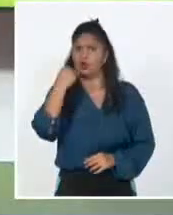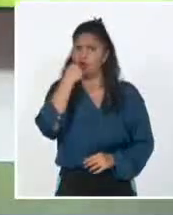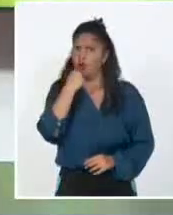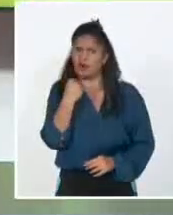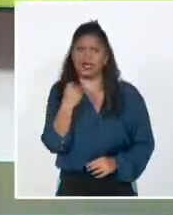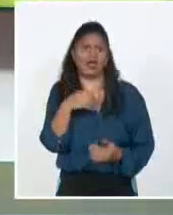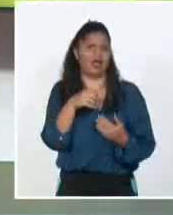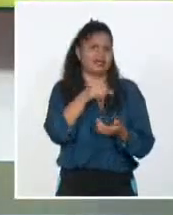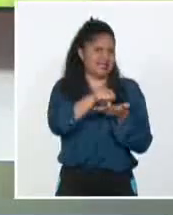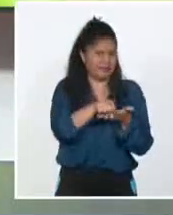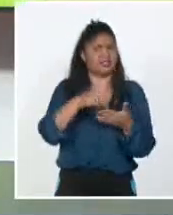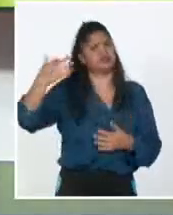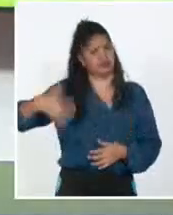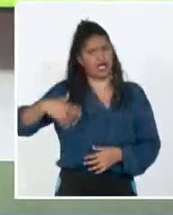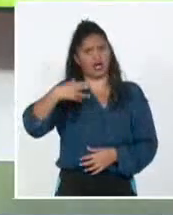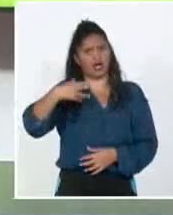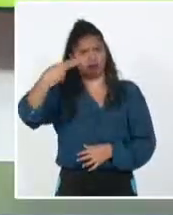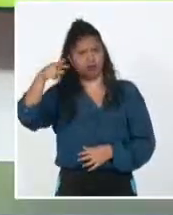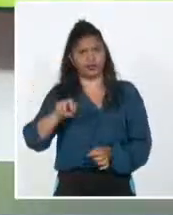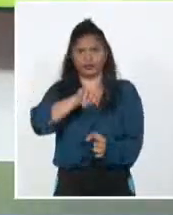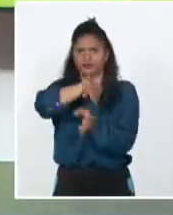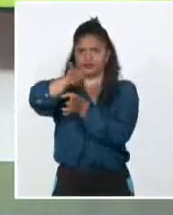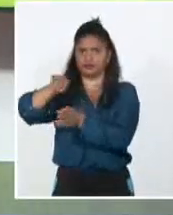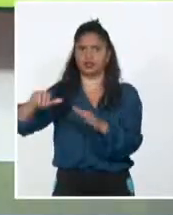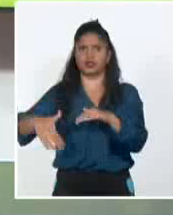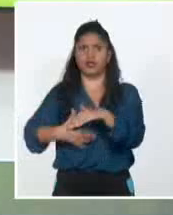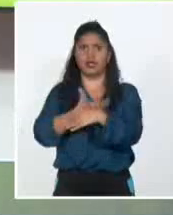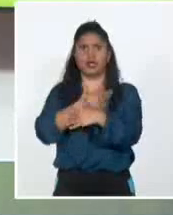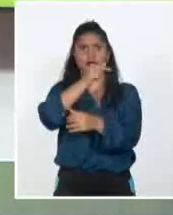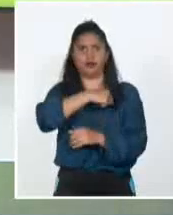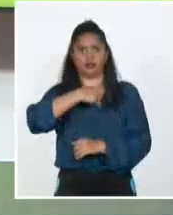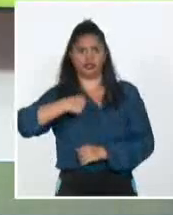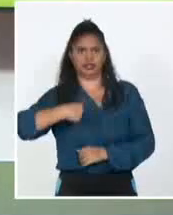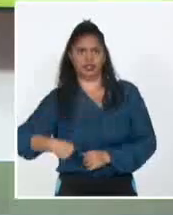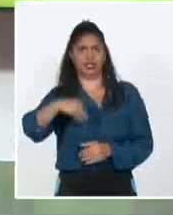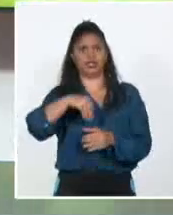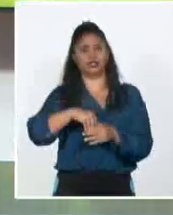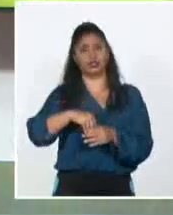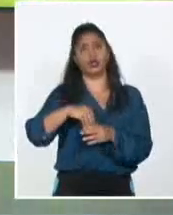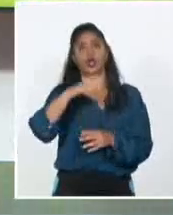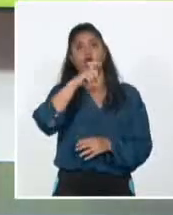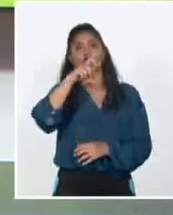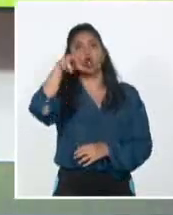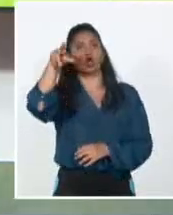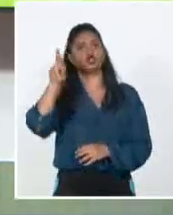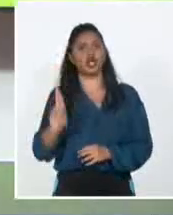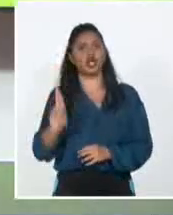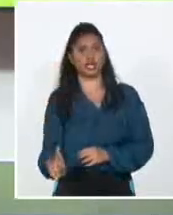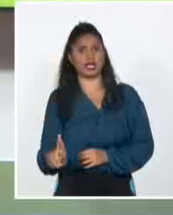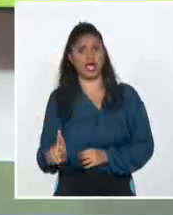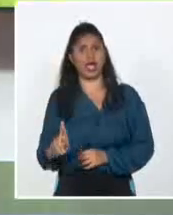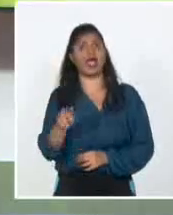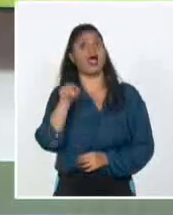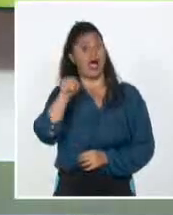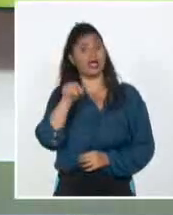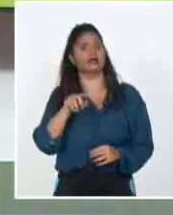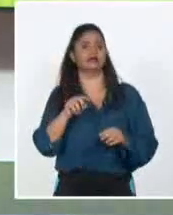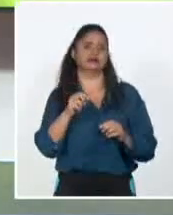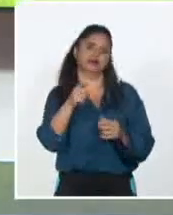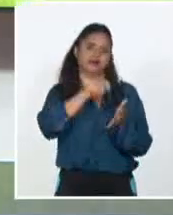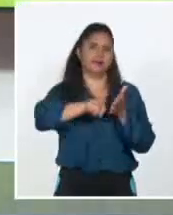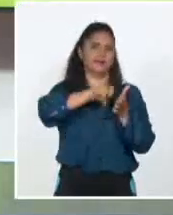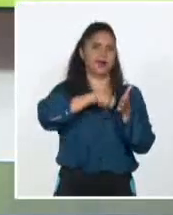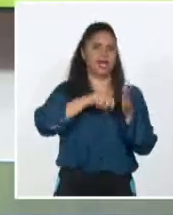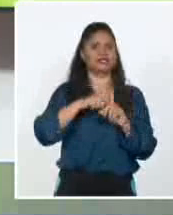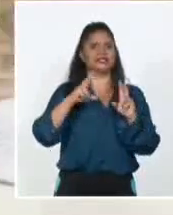Y el embajador de China en Costa Rica, Tang Hen, diserta hoy en San José la capital sobre la propuesta de su país para la paz mundial en el contexto del